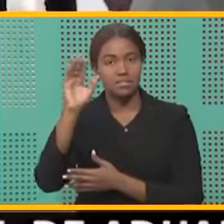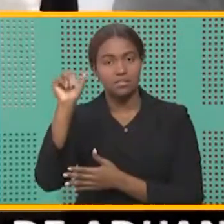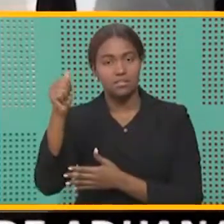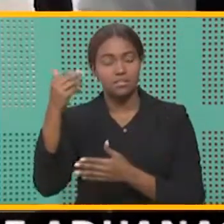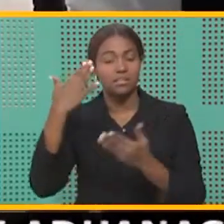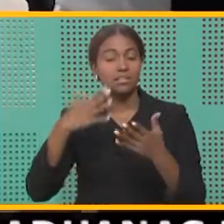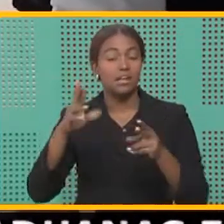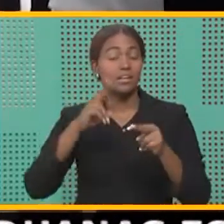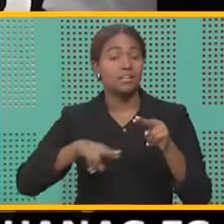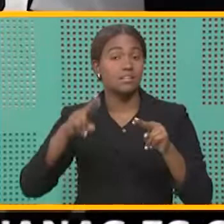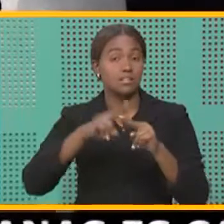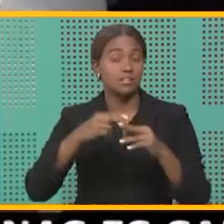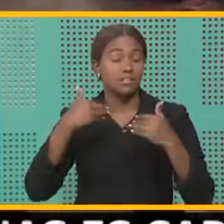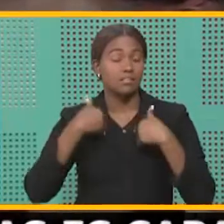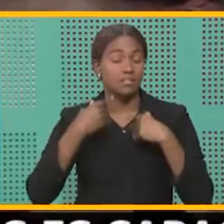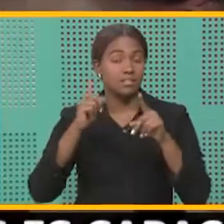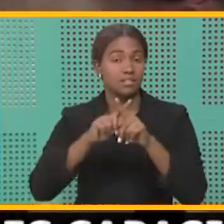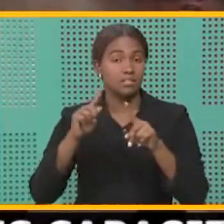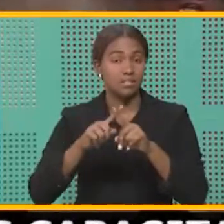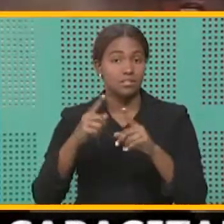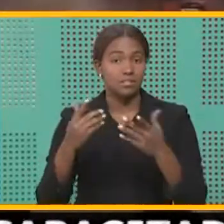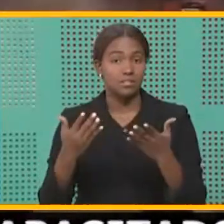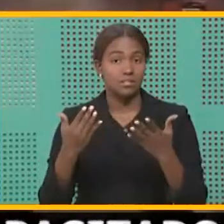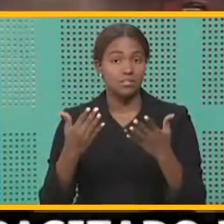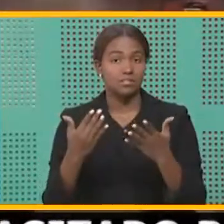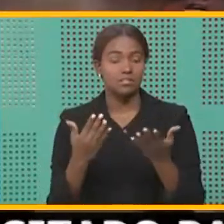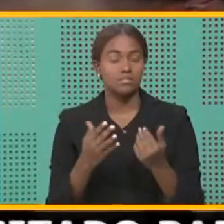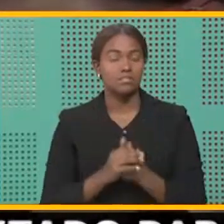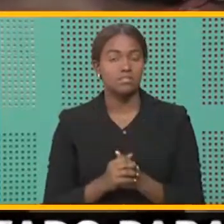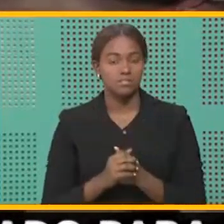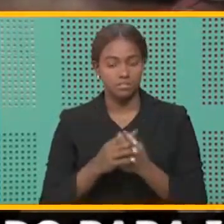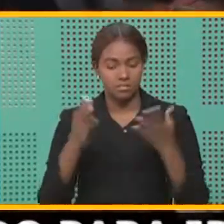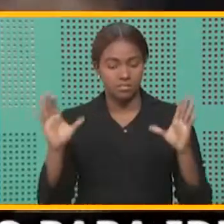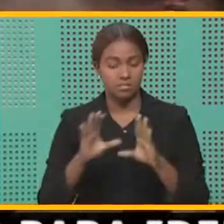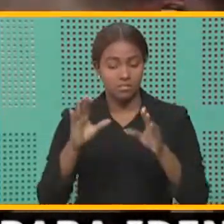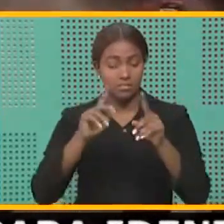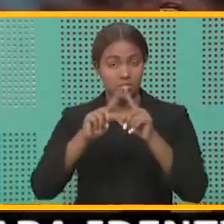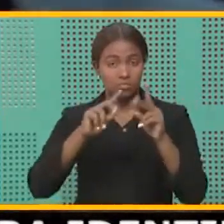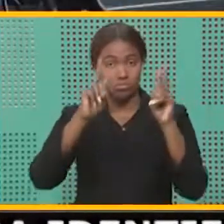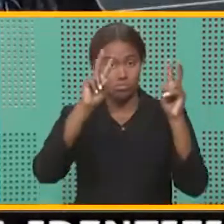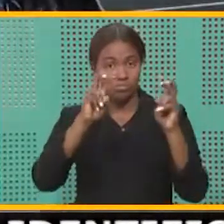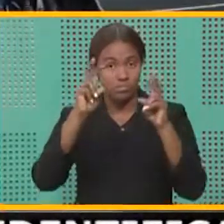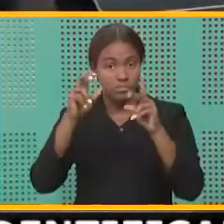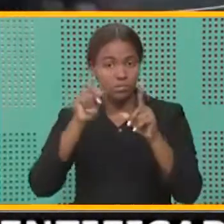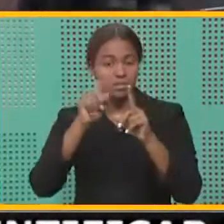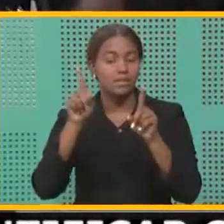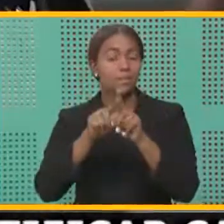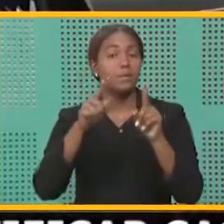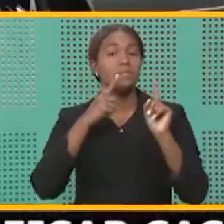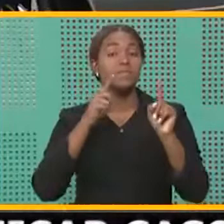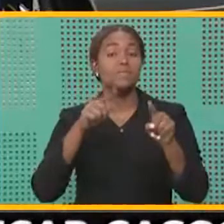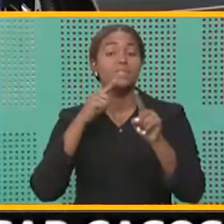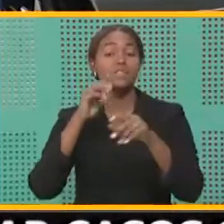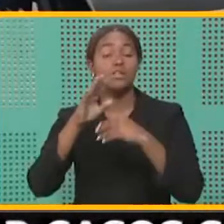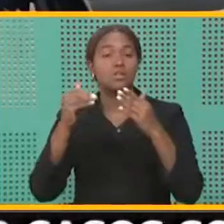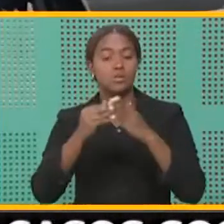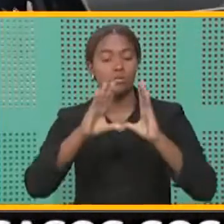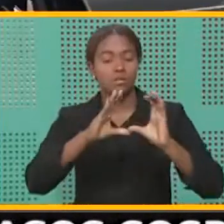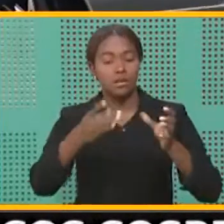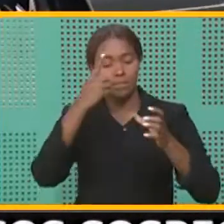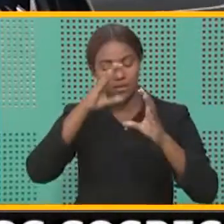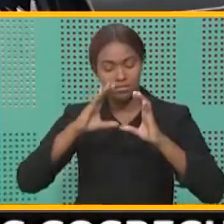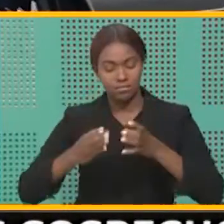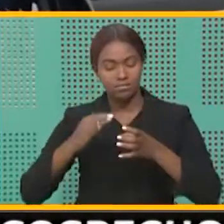incrementado los expertos en todas las materias, que le han entregado todas las opiniones a la Junta